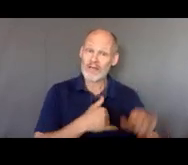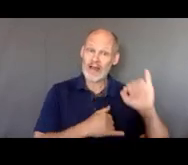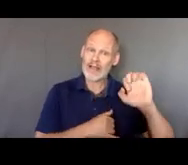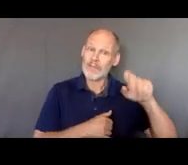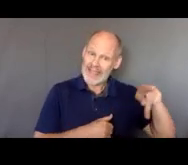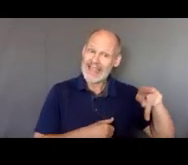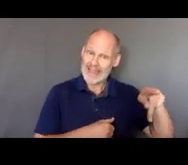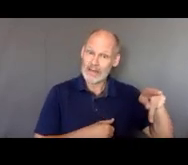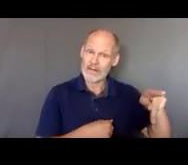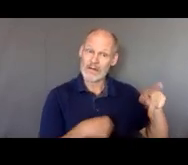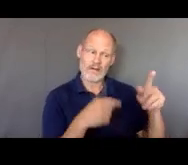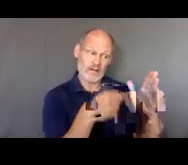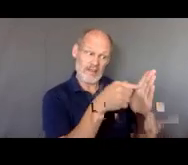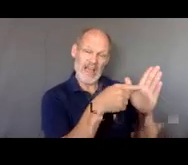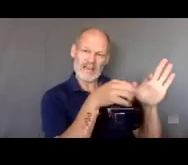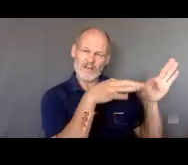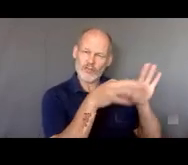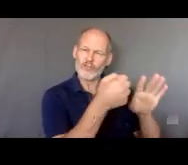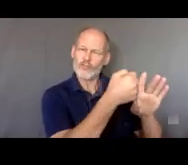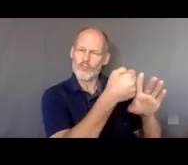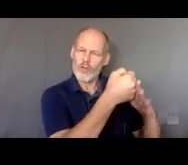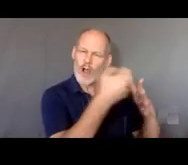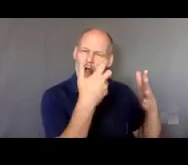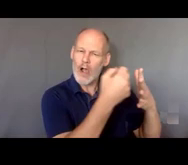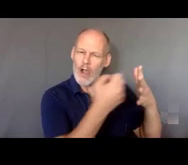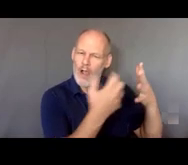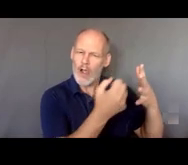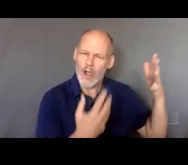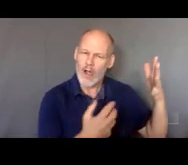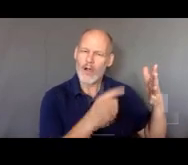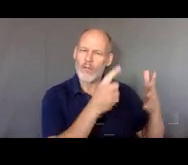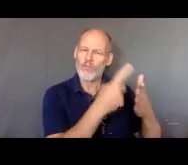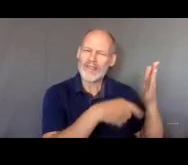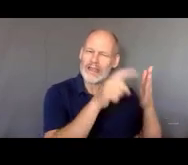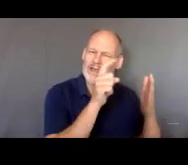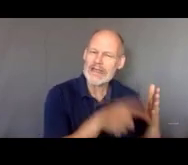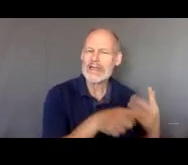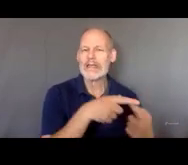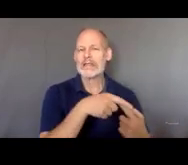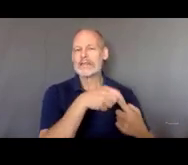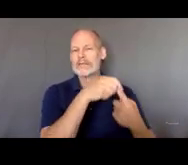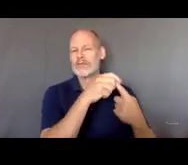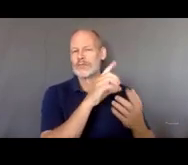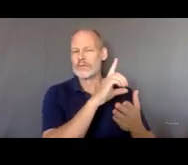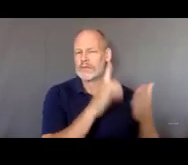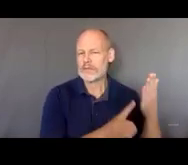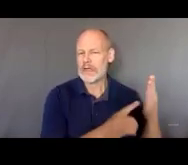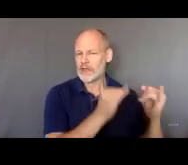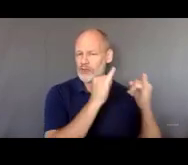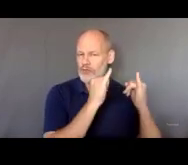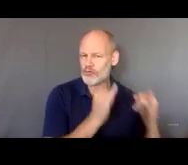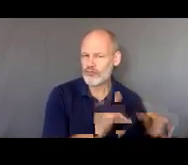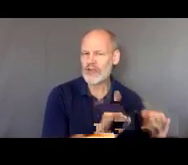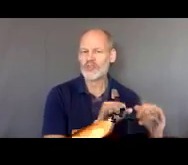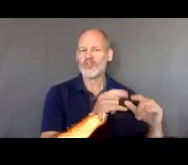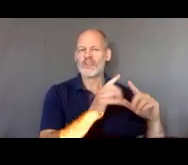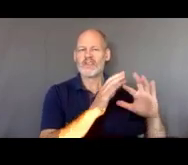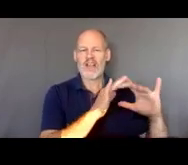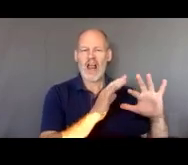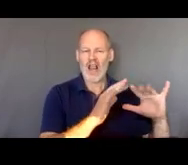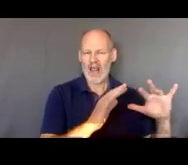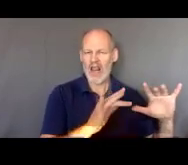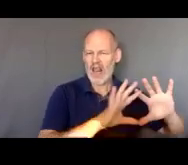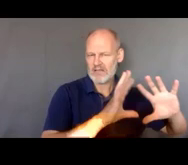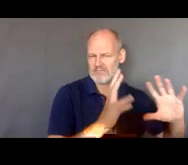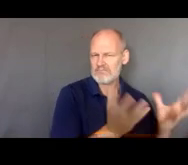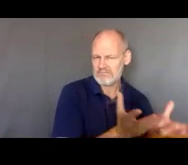desglosado, las instrucciones diseñadas especialmente para el estudiante y todo lo que repasamos en términos de lo que se necesita en un